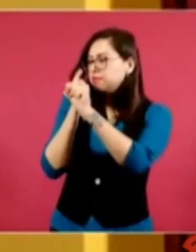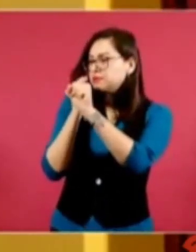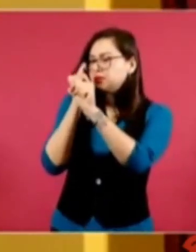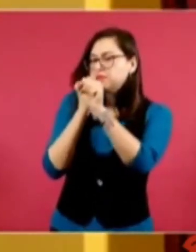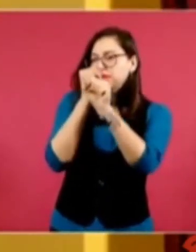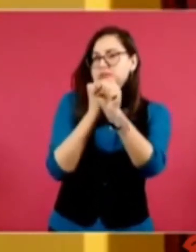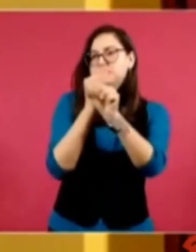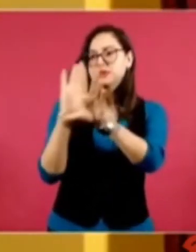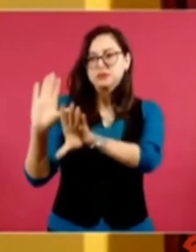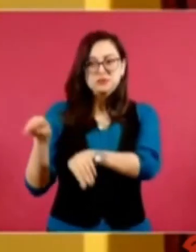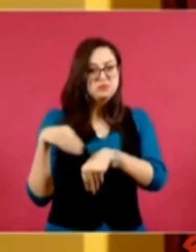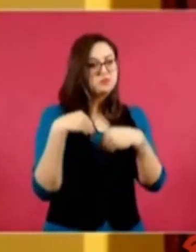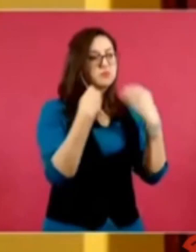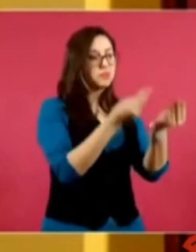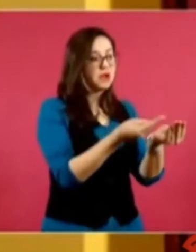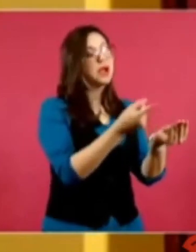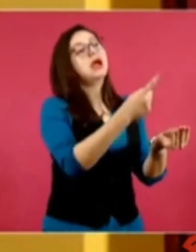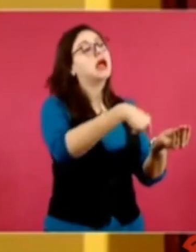la publican